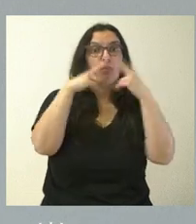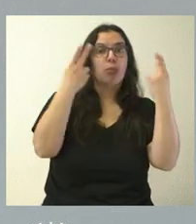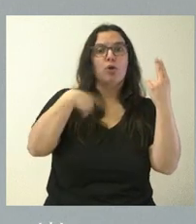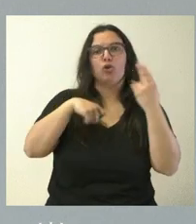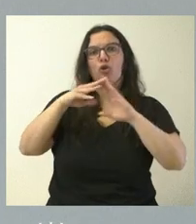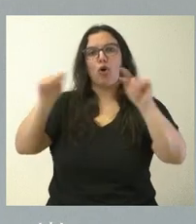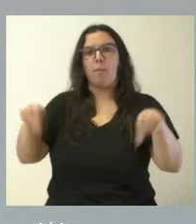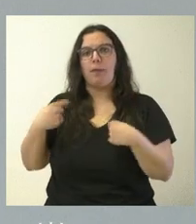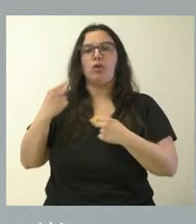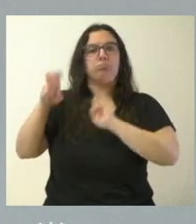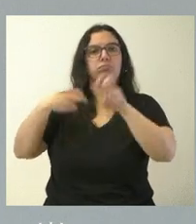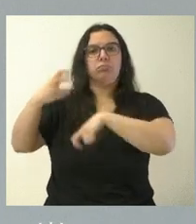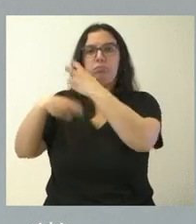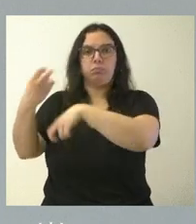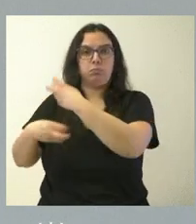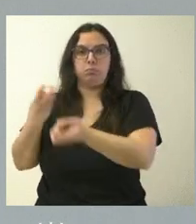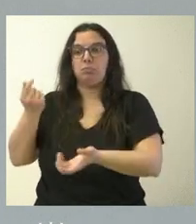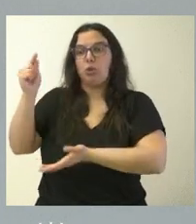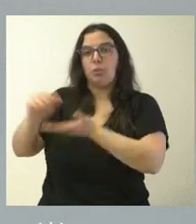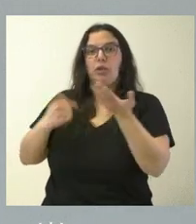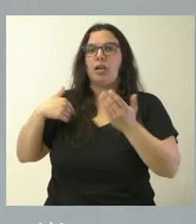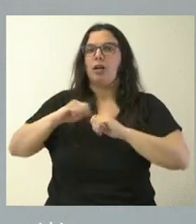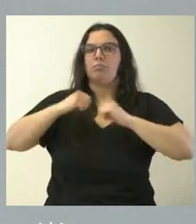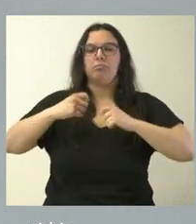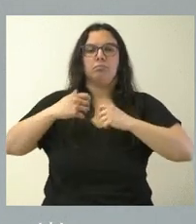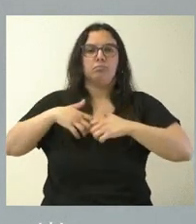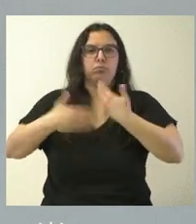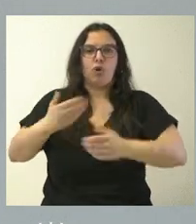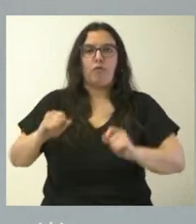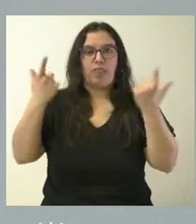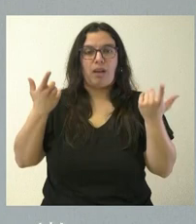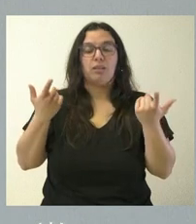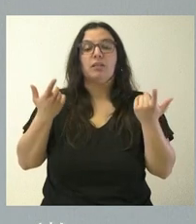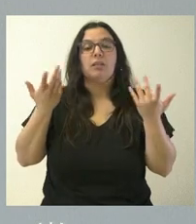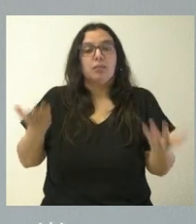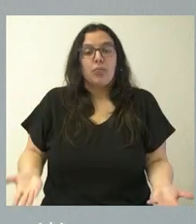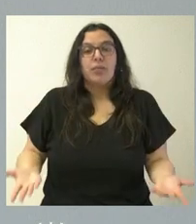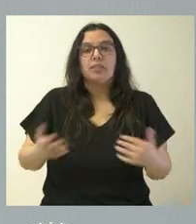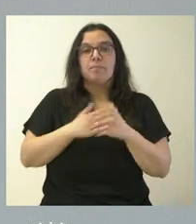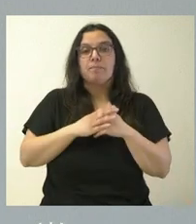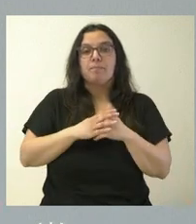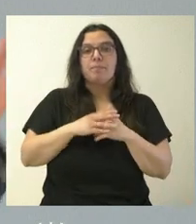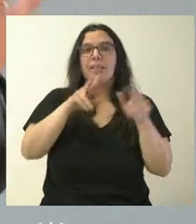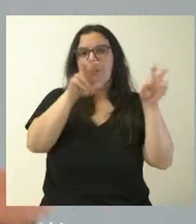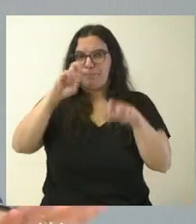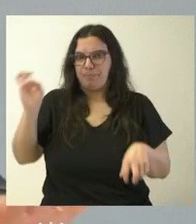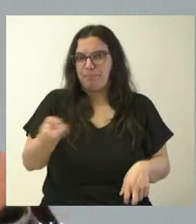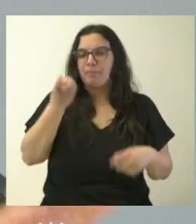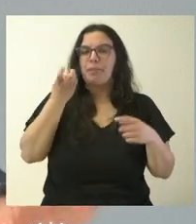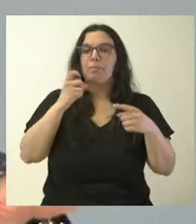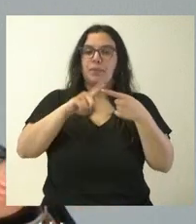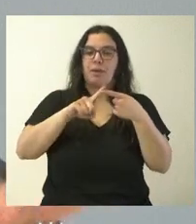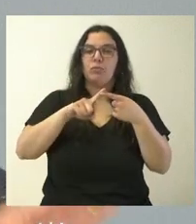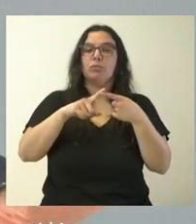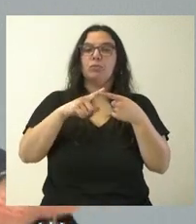ante Renfe y, cuando se firma el convenio, se puede poner en marcha las medidas. Por tanto, aquí tenemos varias cosas. Las líneas